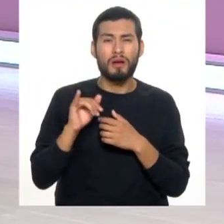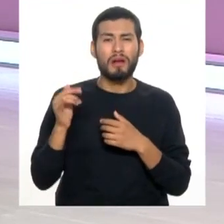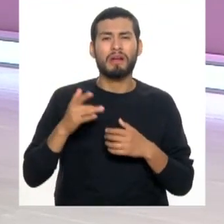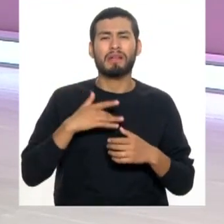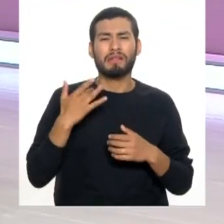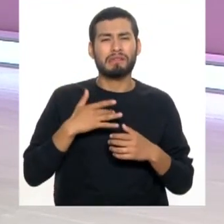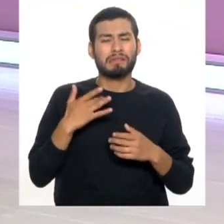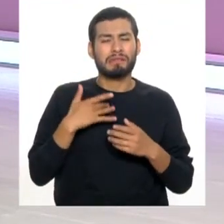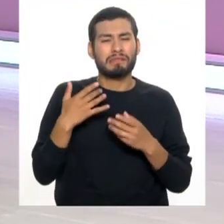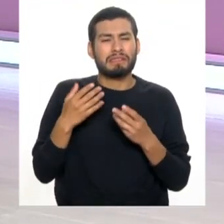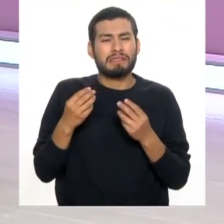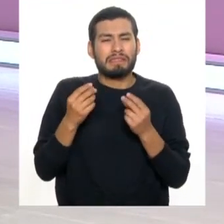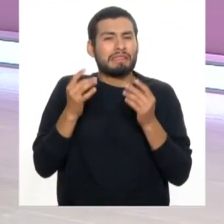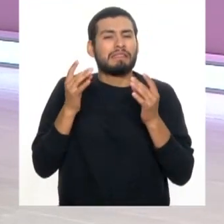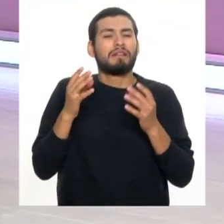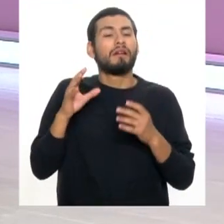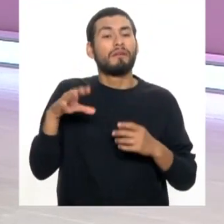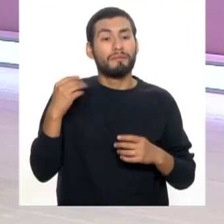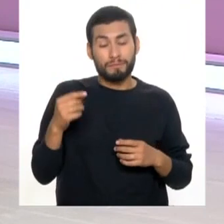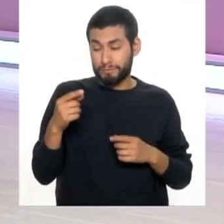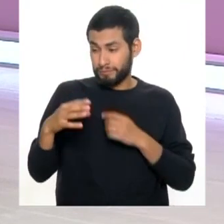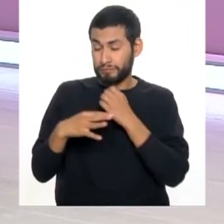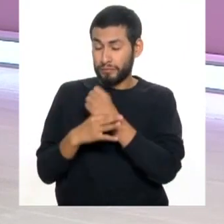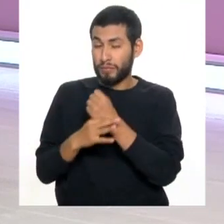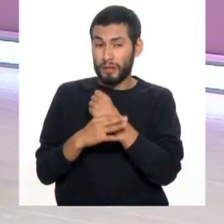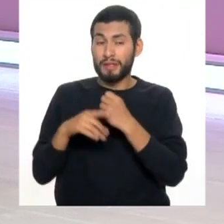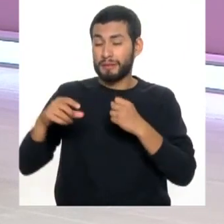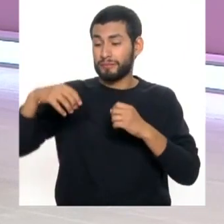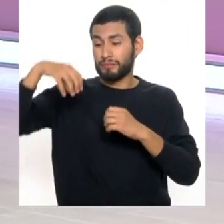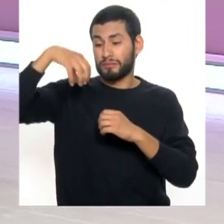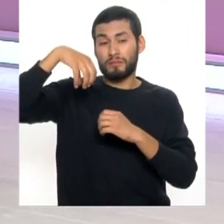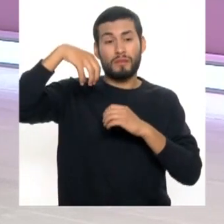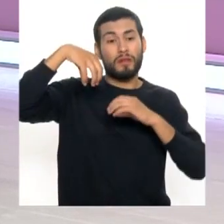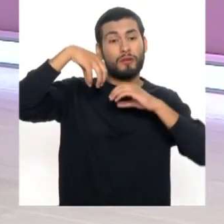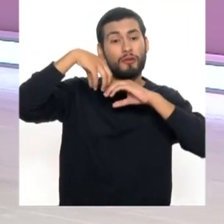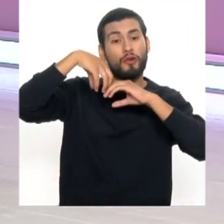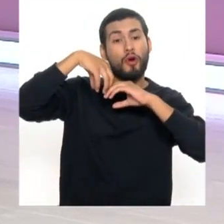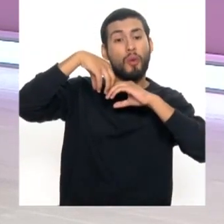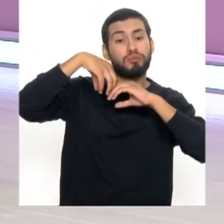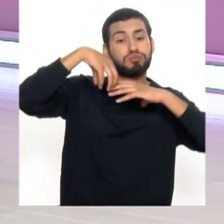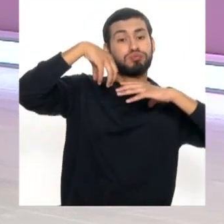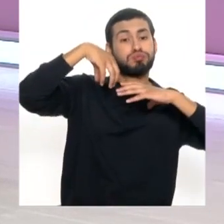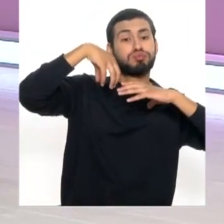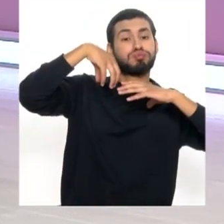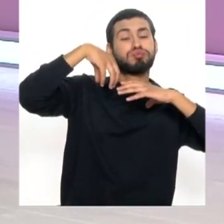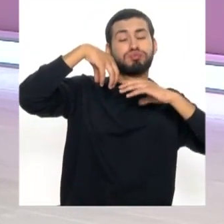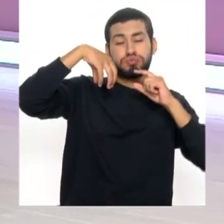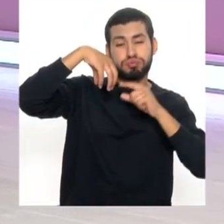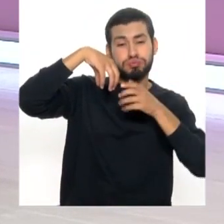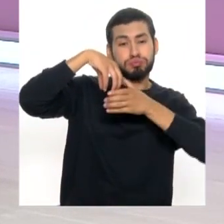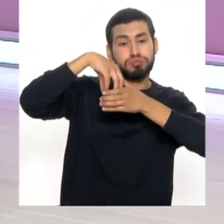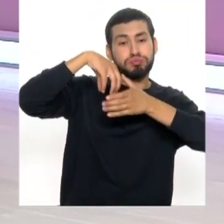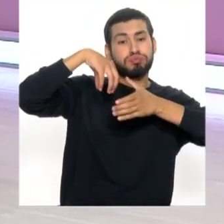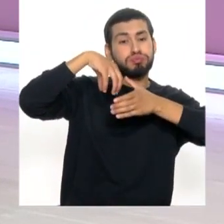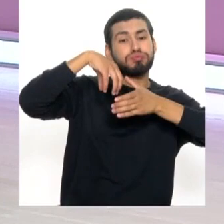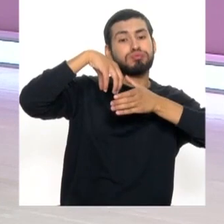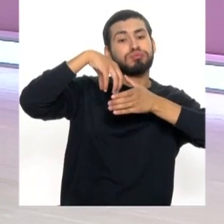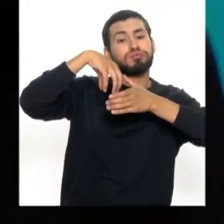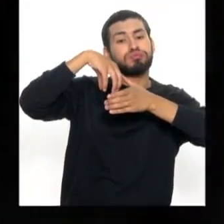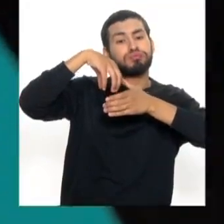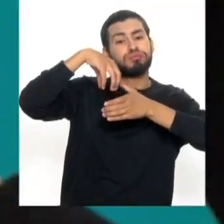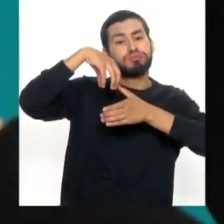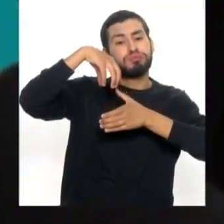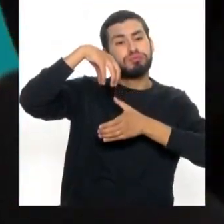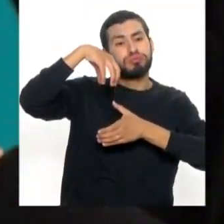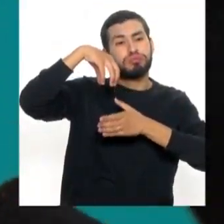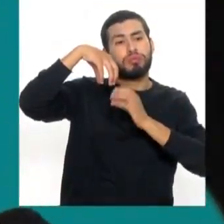en la sensibilidad también. Claro. ¿Por qué? Porque como dice el doctor, la encía se inflama y ¿qué baja? ¿Qué pasa? El diente, la encía comienza a bajarse. Queda